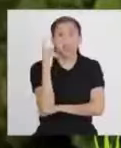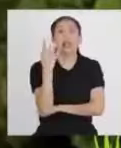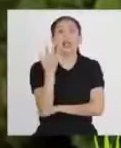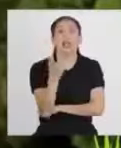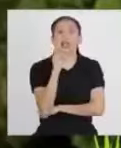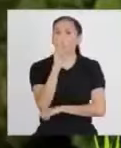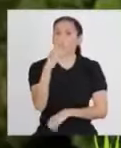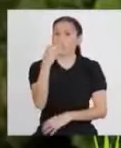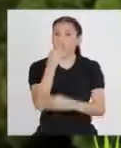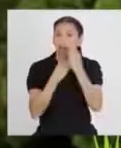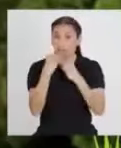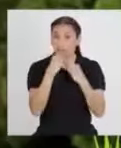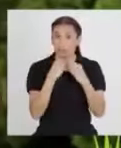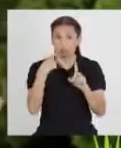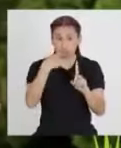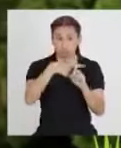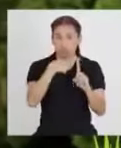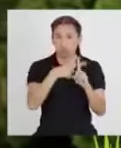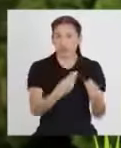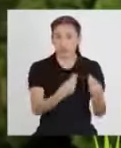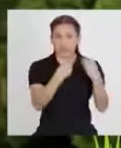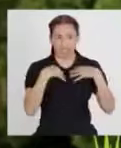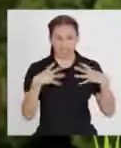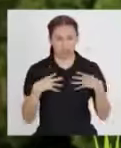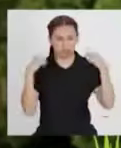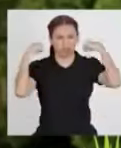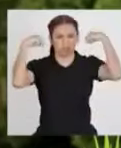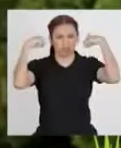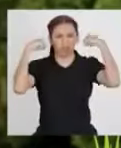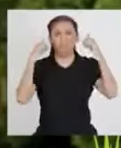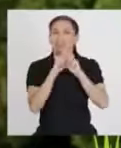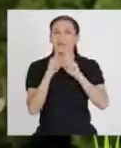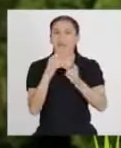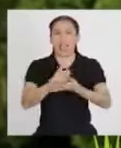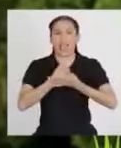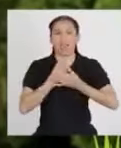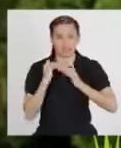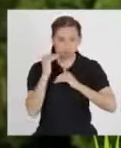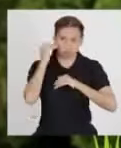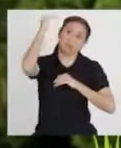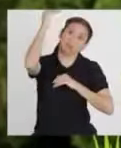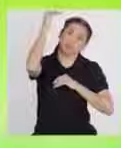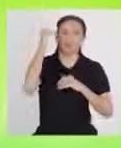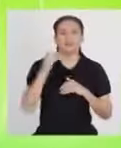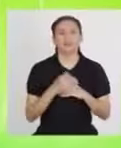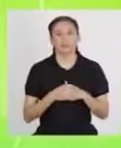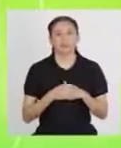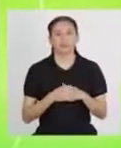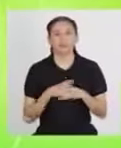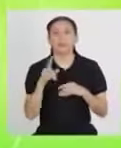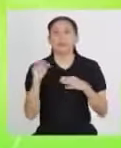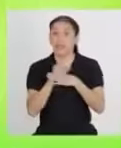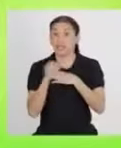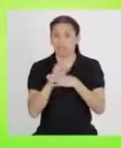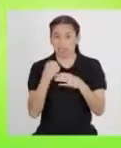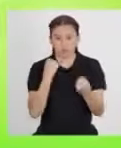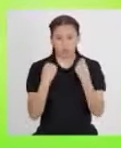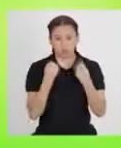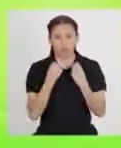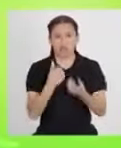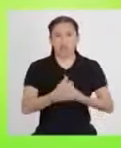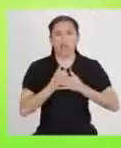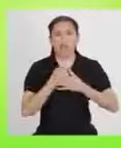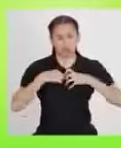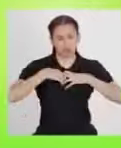Tener una alimentación saludable nos da energía y nos ayuda a crecer. El ejercicio fortalece los